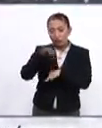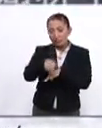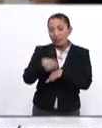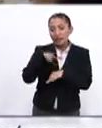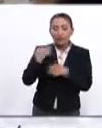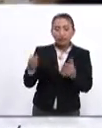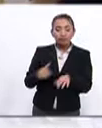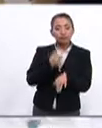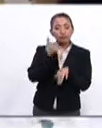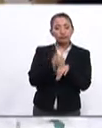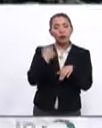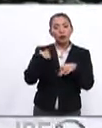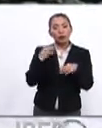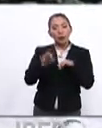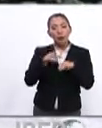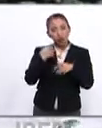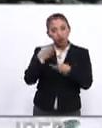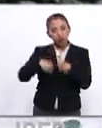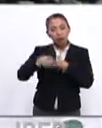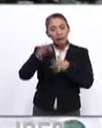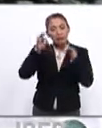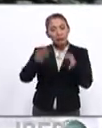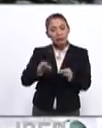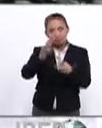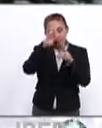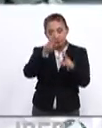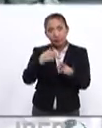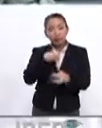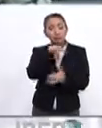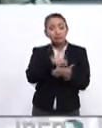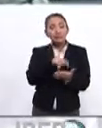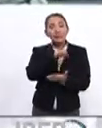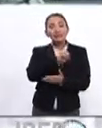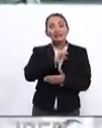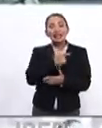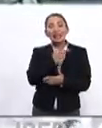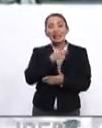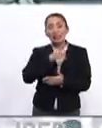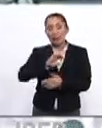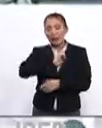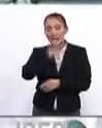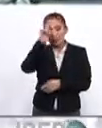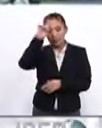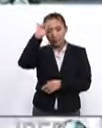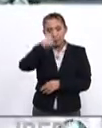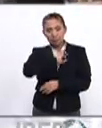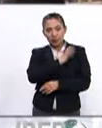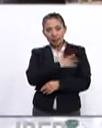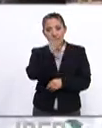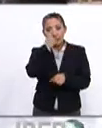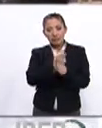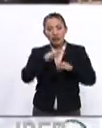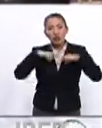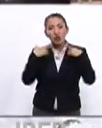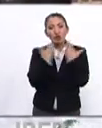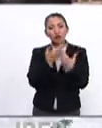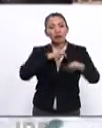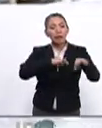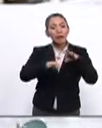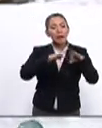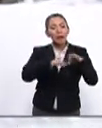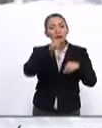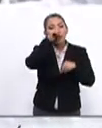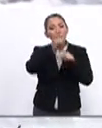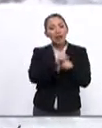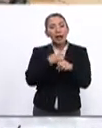y en consolidación de un empleo sostenible y digno en la sede de la CEGIP en Madrid, España se realizó la primera reunión de trabajo